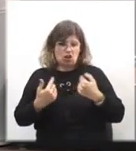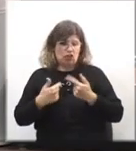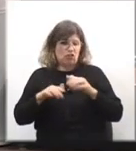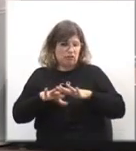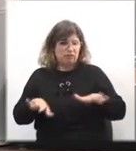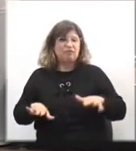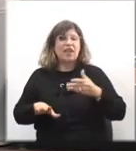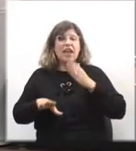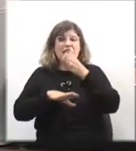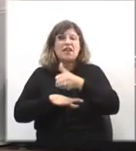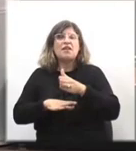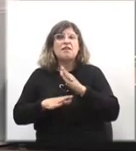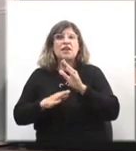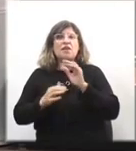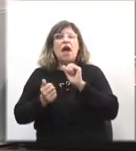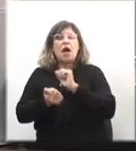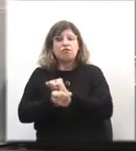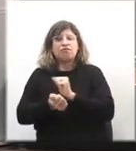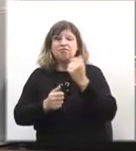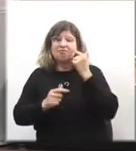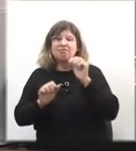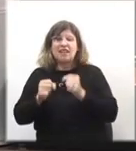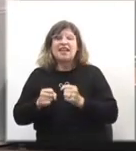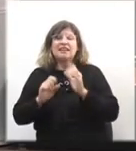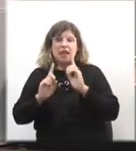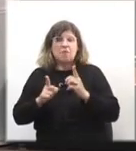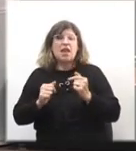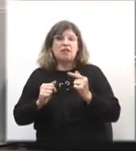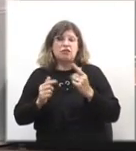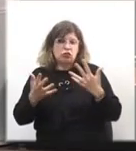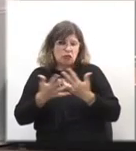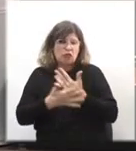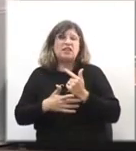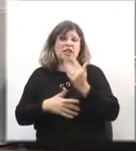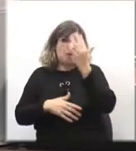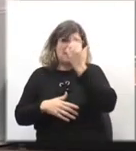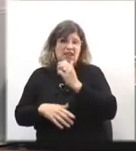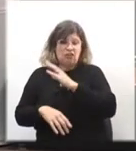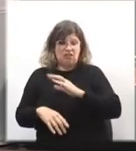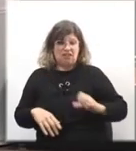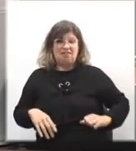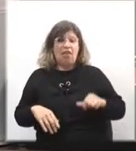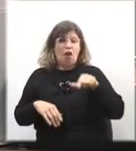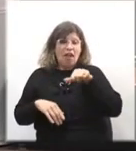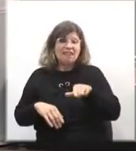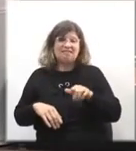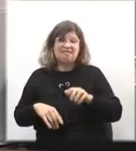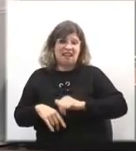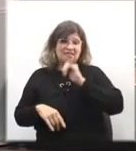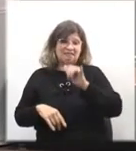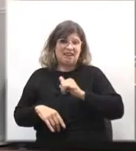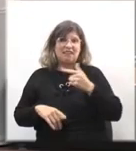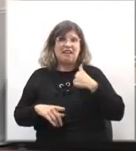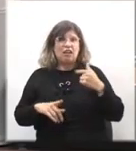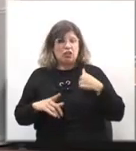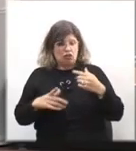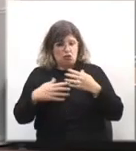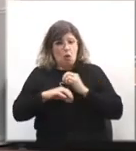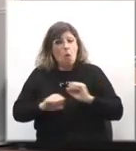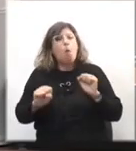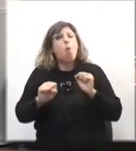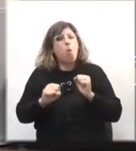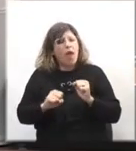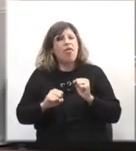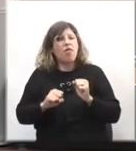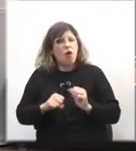íbamos al penal, también fuimos víctimas de terrorismo de Estado. Este relato, que tengo el privilegio de contar ante